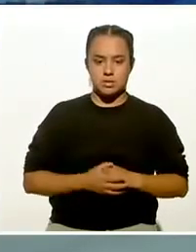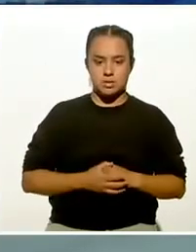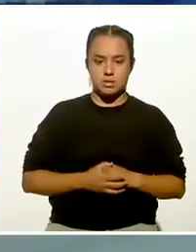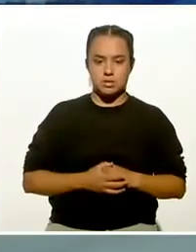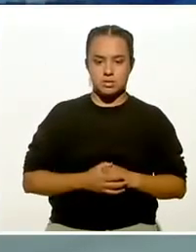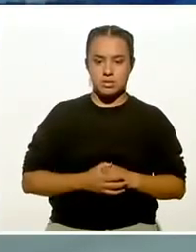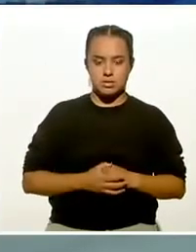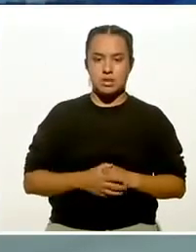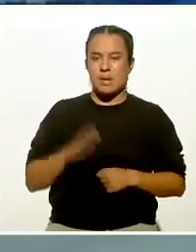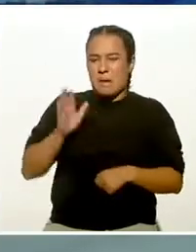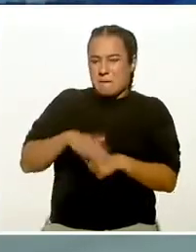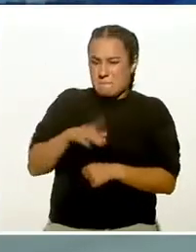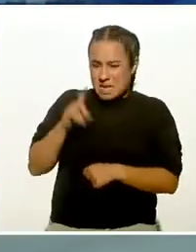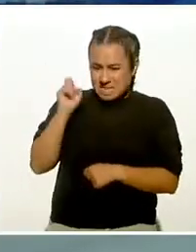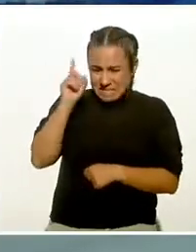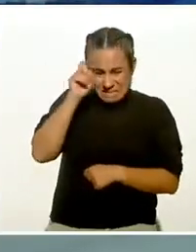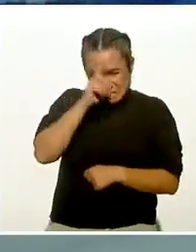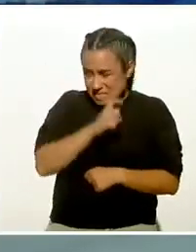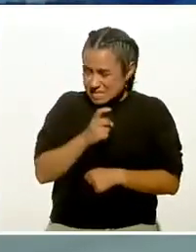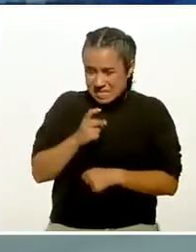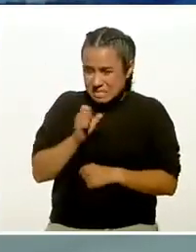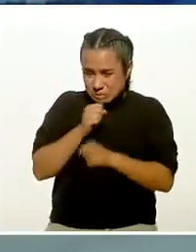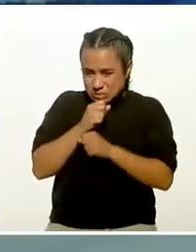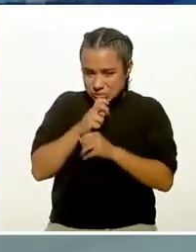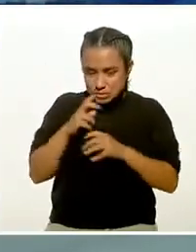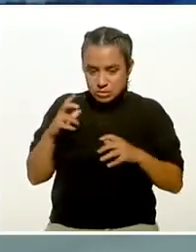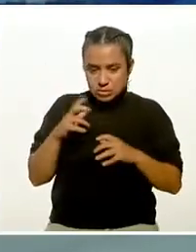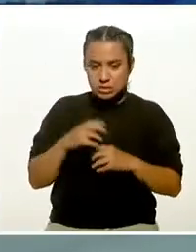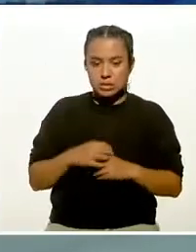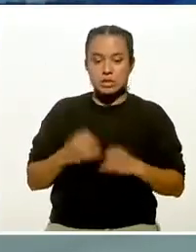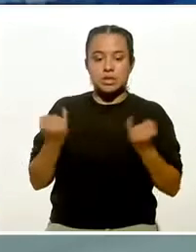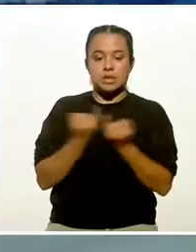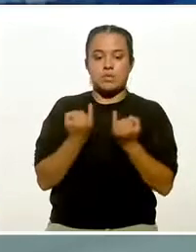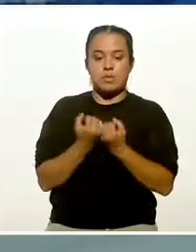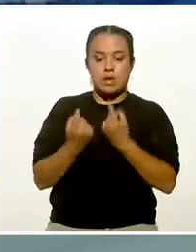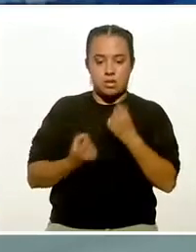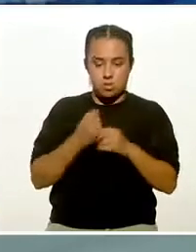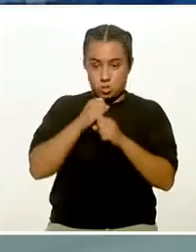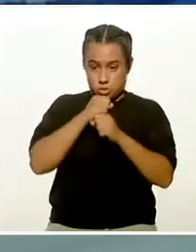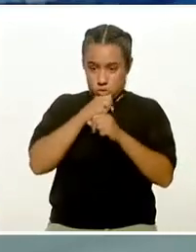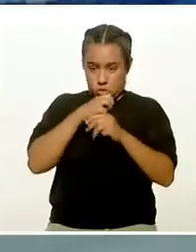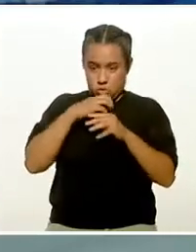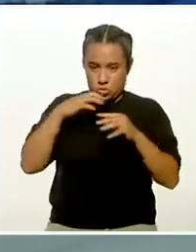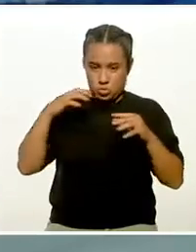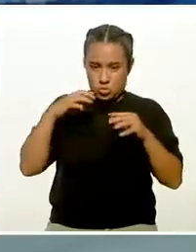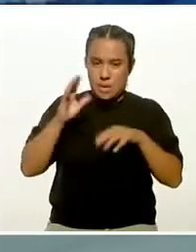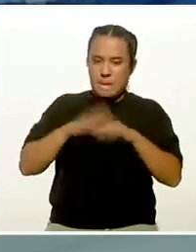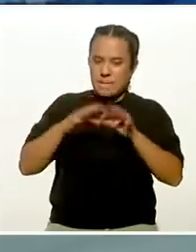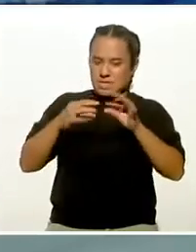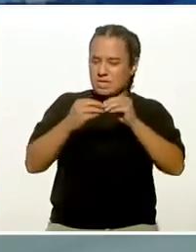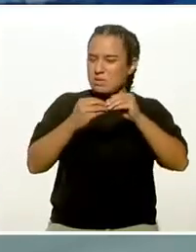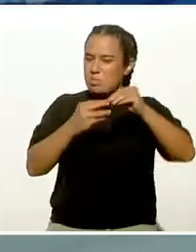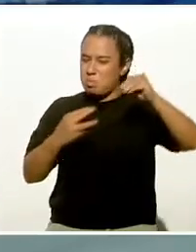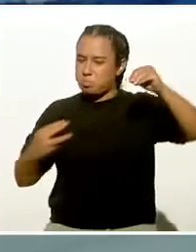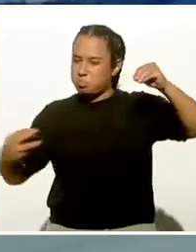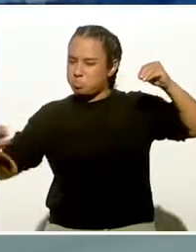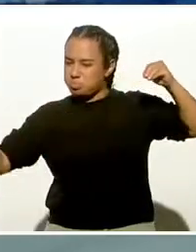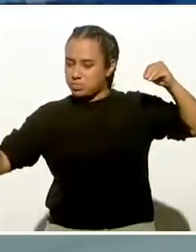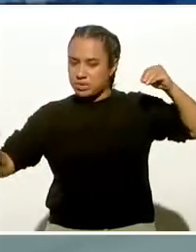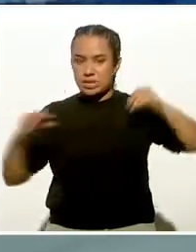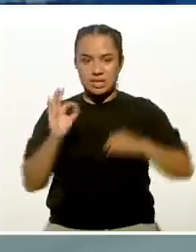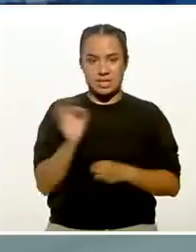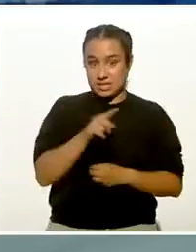Cuesta más trabajo inflarlos. De igual forma, aquellos globos que son alargados, no sé si han intentado inflar uno,